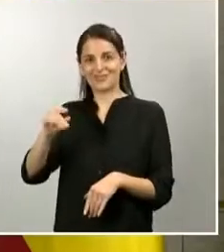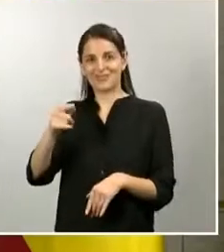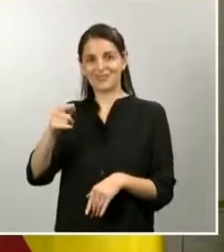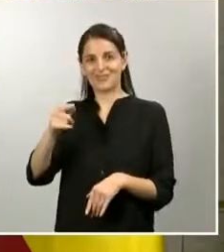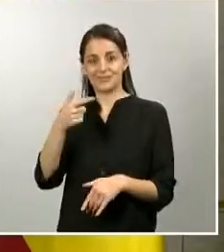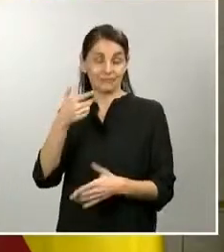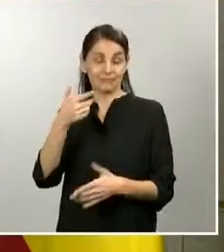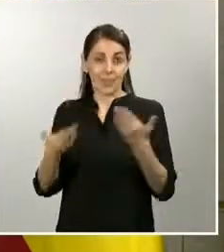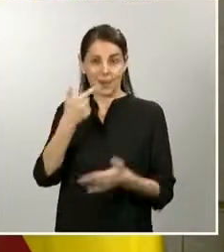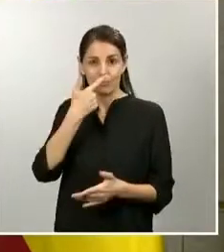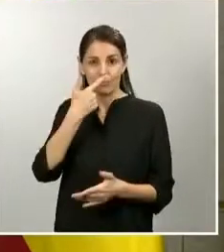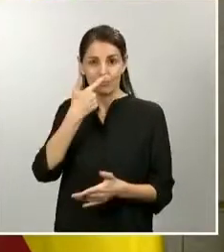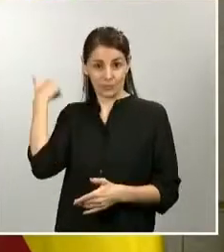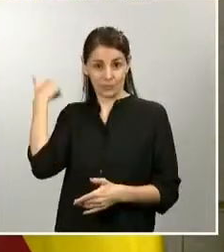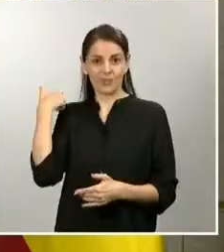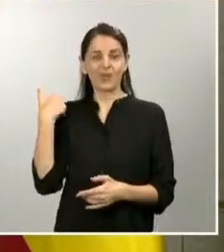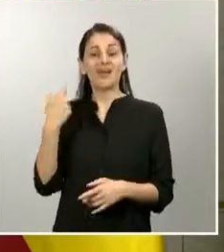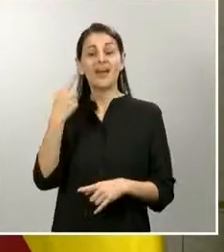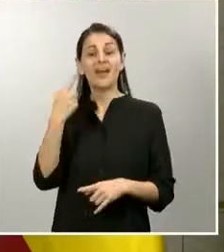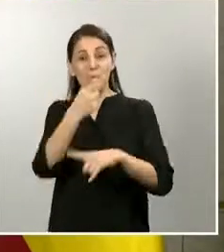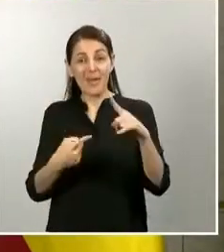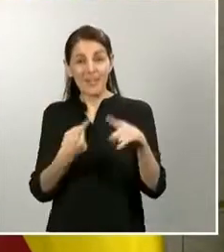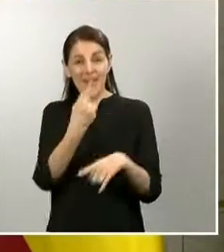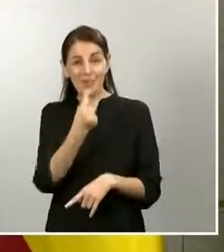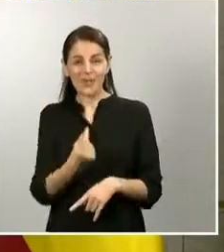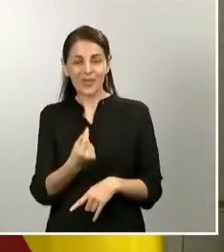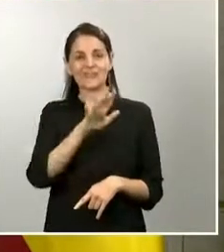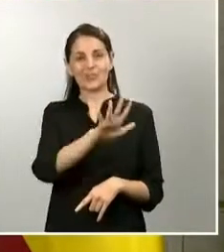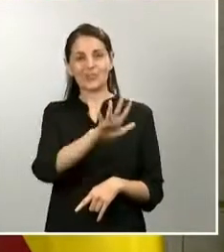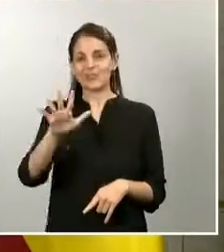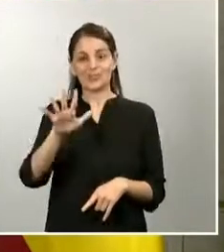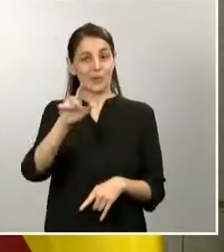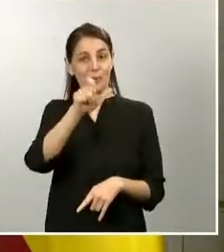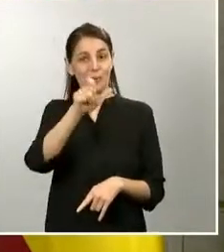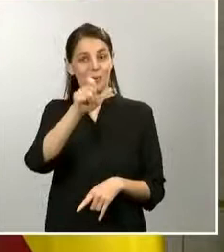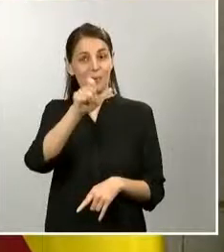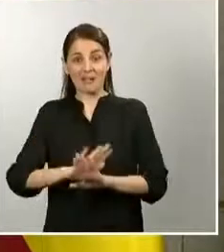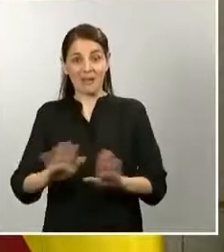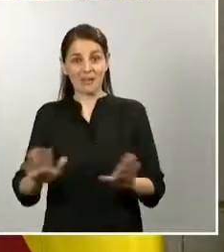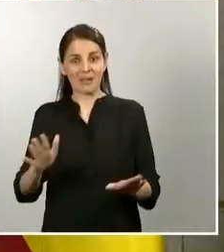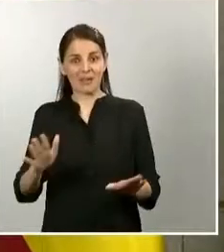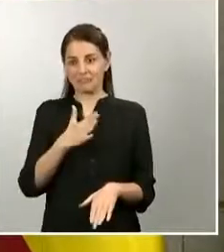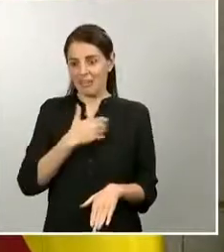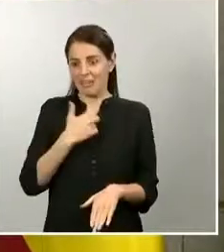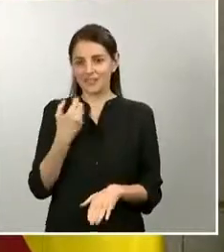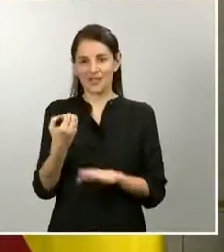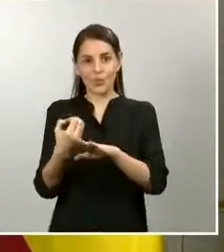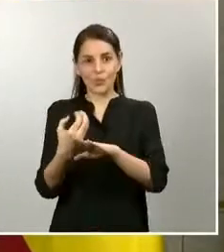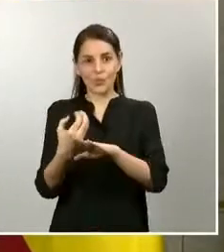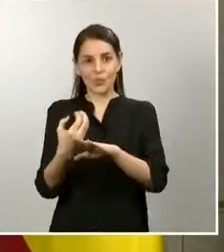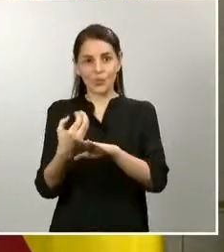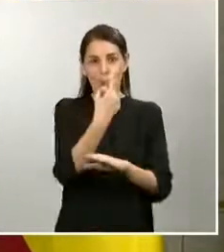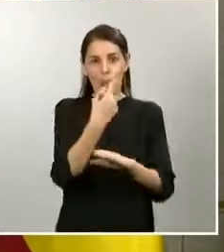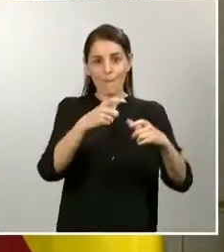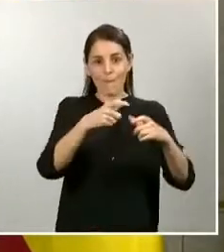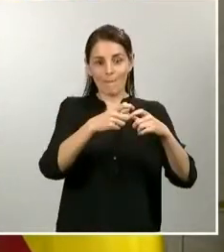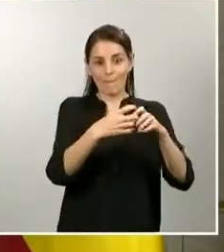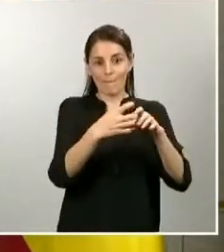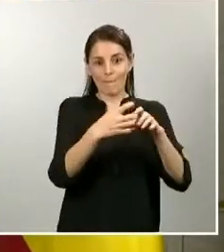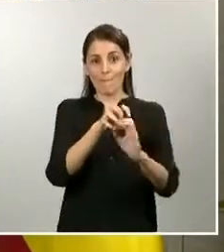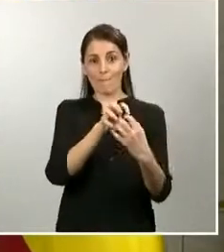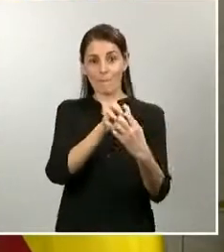55 pasajeros que prácticamente cabrían en un vagón, en un coche de un tren de alta velocidad. En el